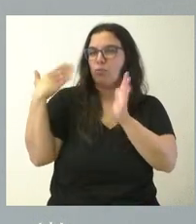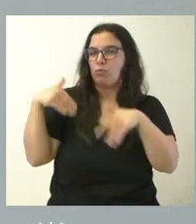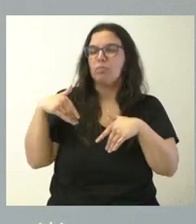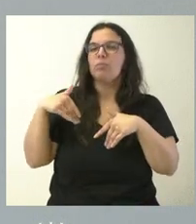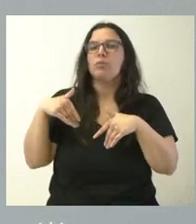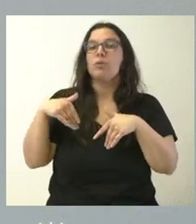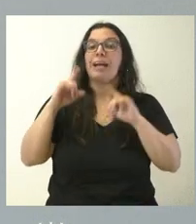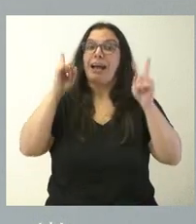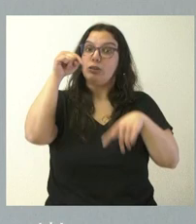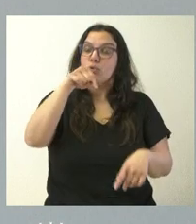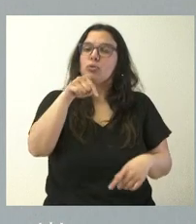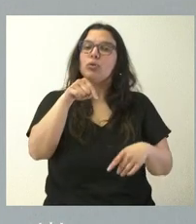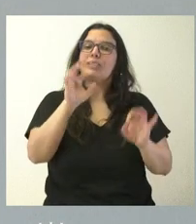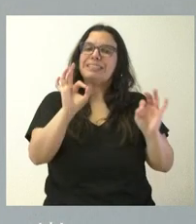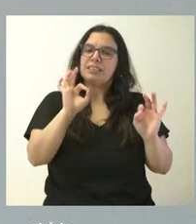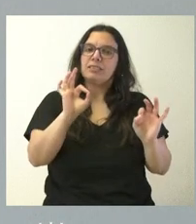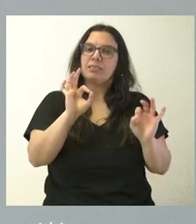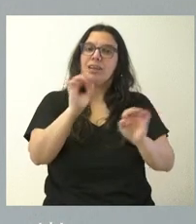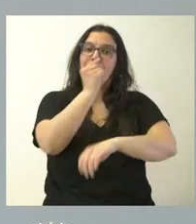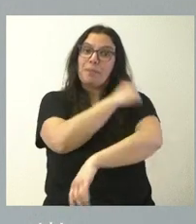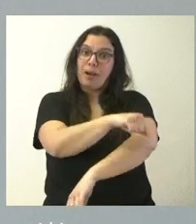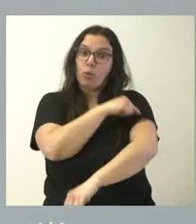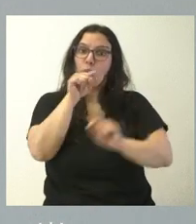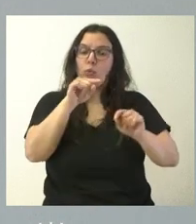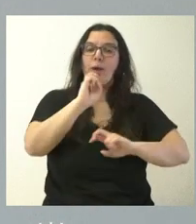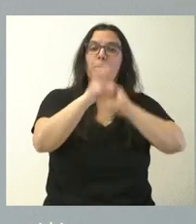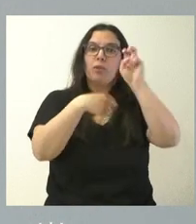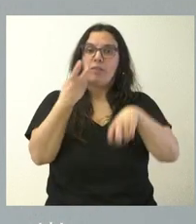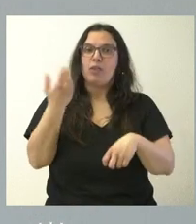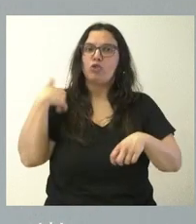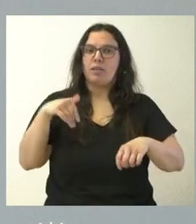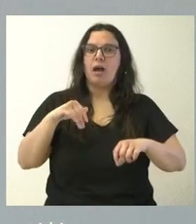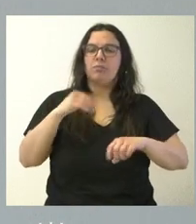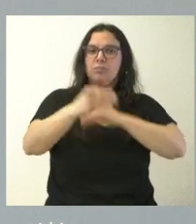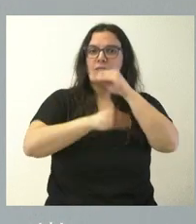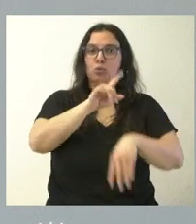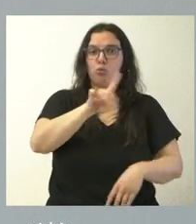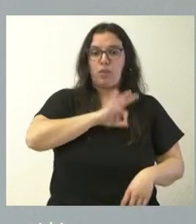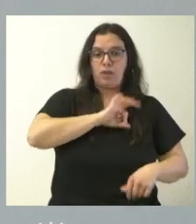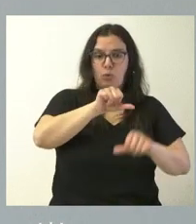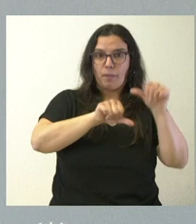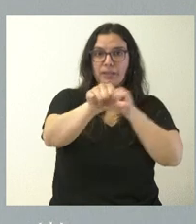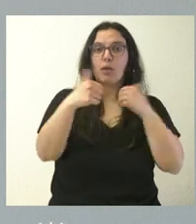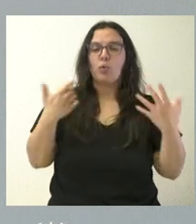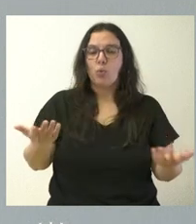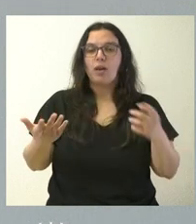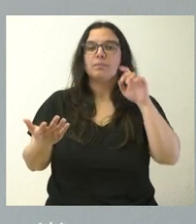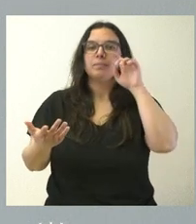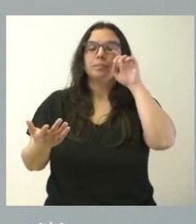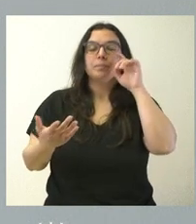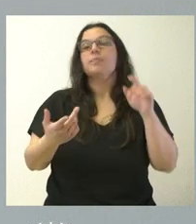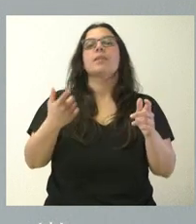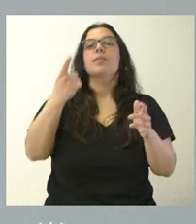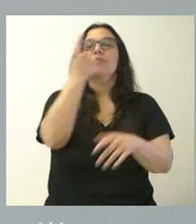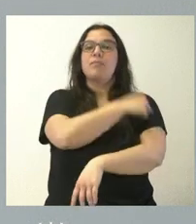Gobierno. En este caso concreto, la modificación que ya hemos puesto en práctica desde el día 1 de enero es que la pauta vacunal